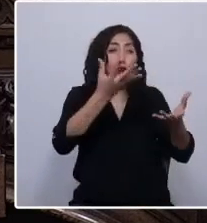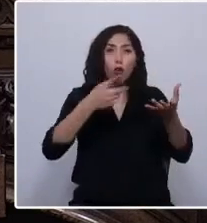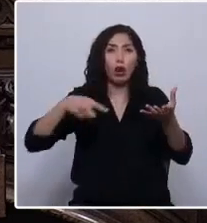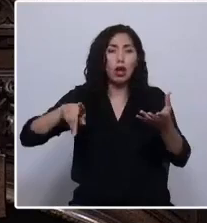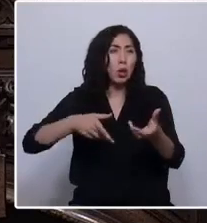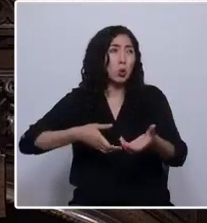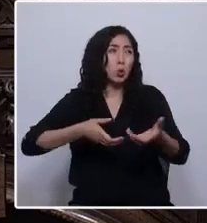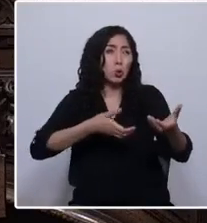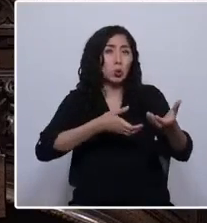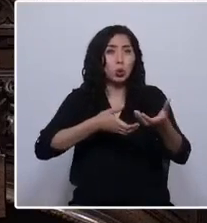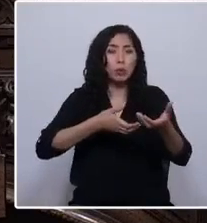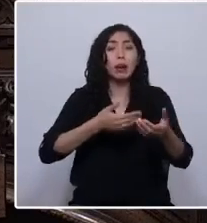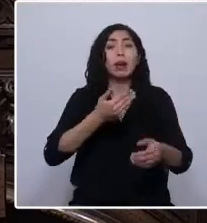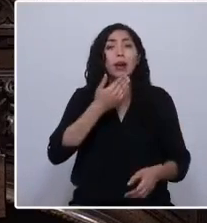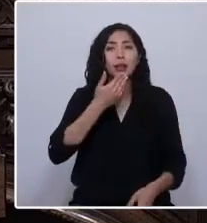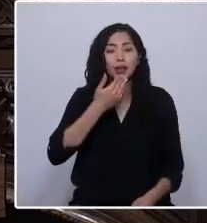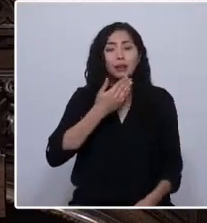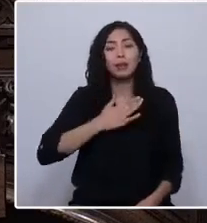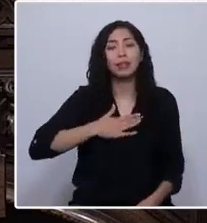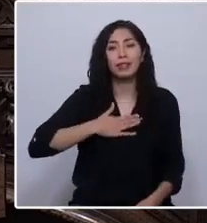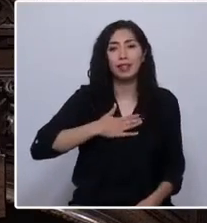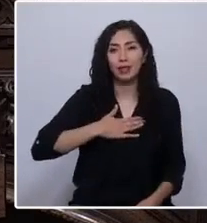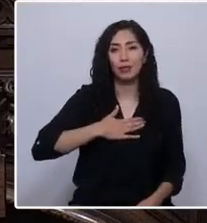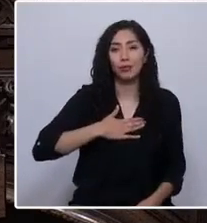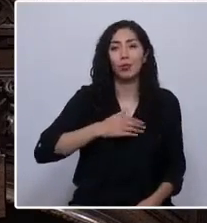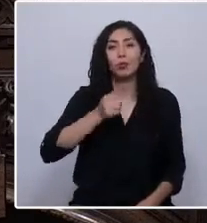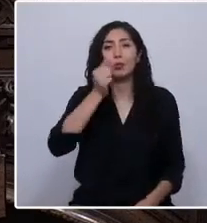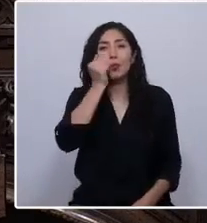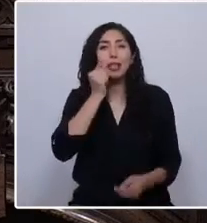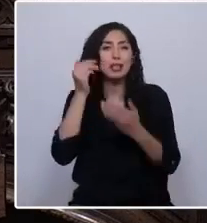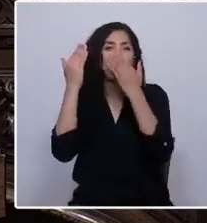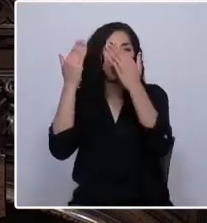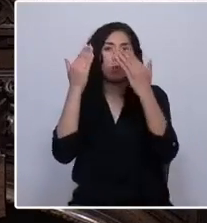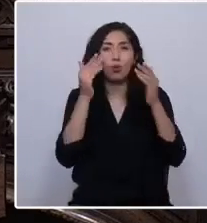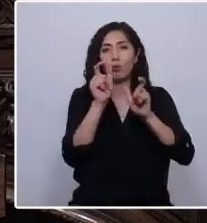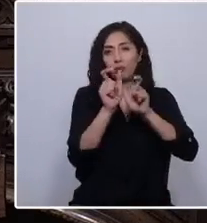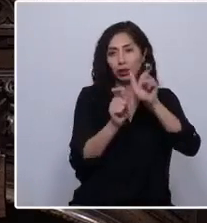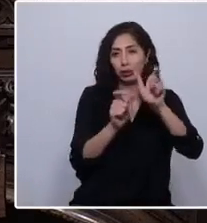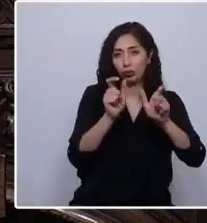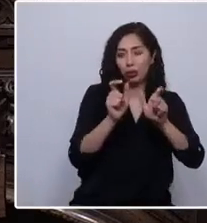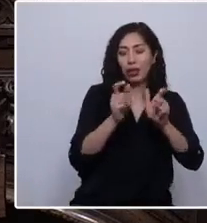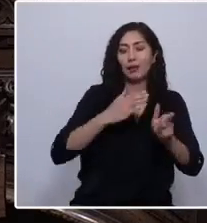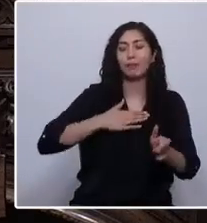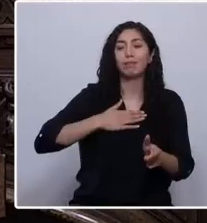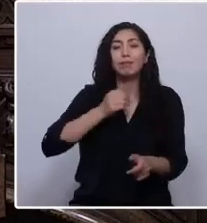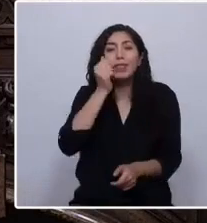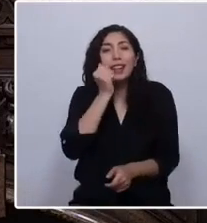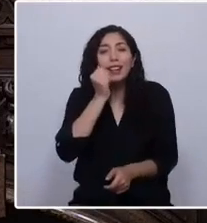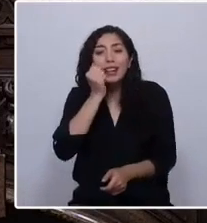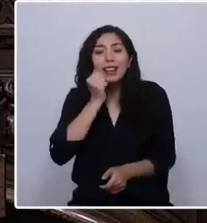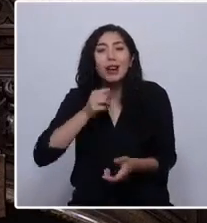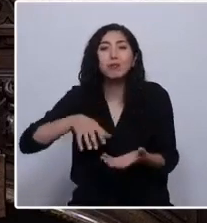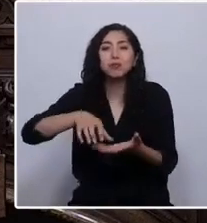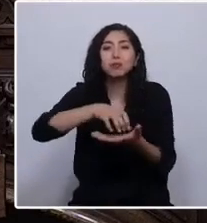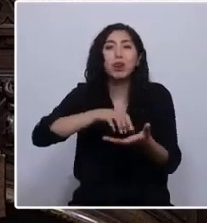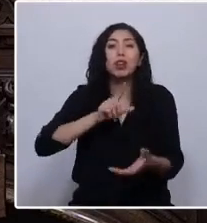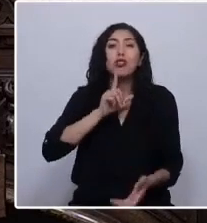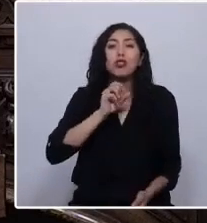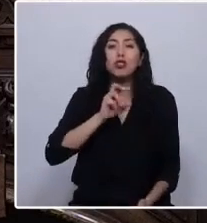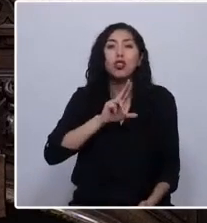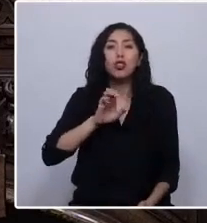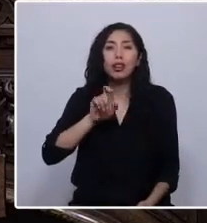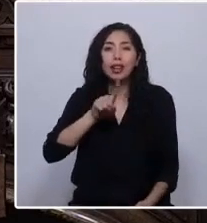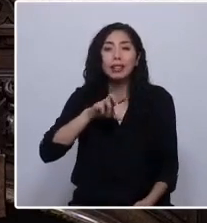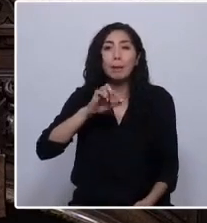también quiero enviar un cariñoso saludo a mis vecinos y vecinas de mi querida Villa Torres del Paine, que no me han